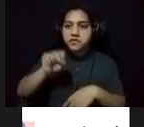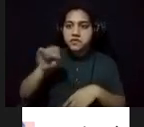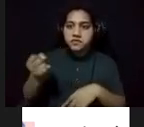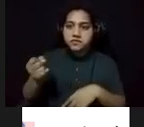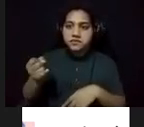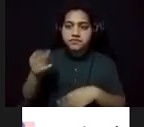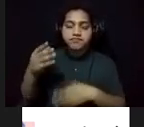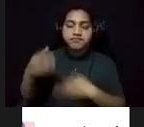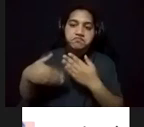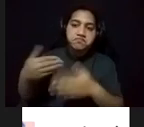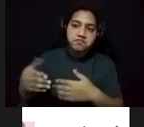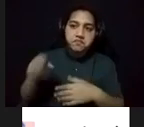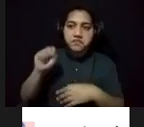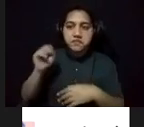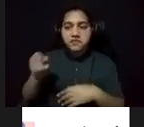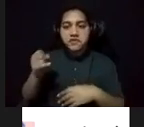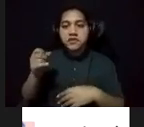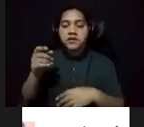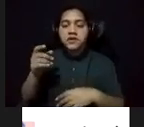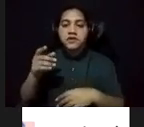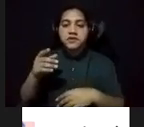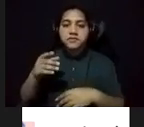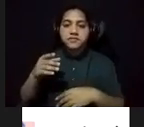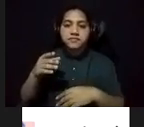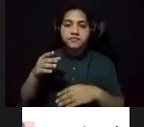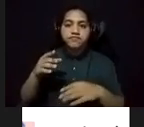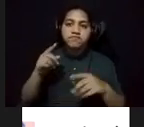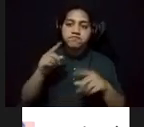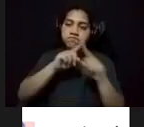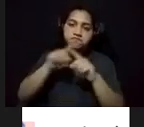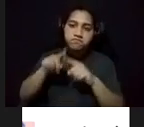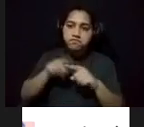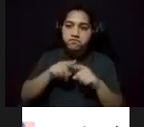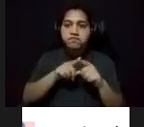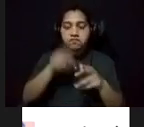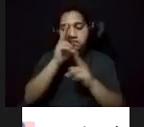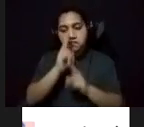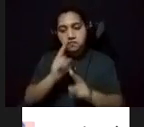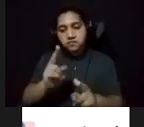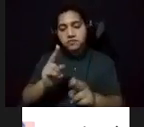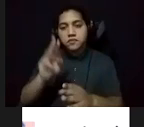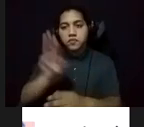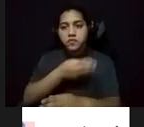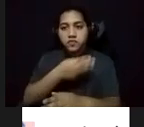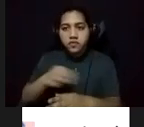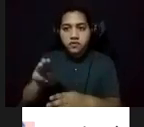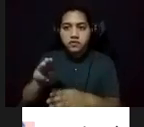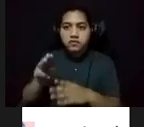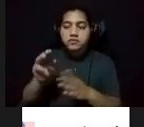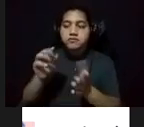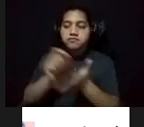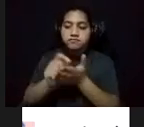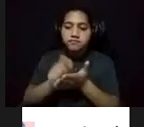transcurrir de los tiempos ha sido objeto de múltiples tributos musicales, literarios y